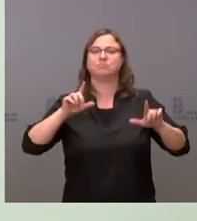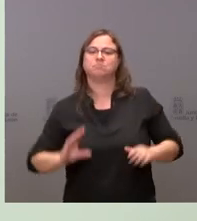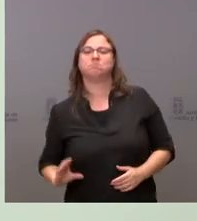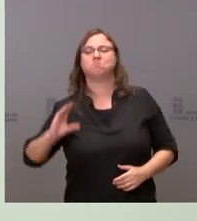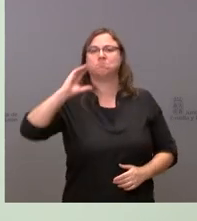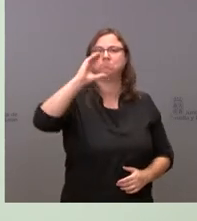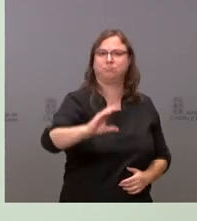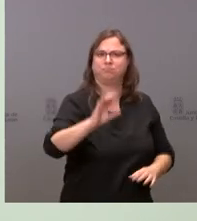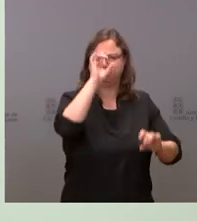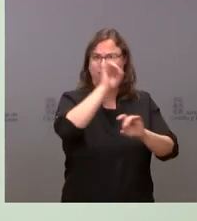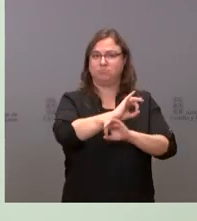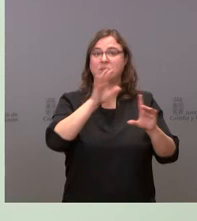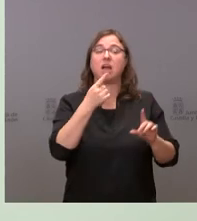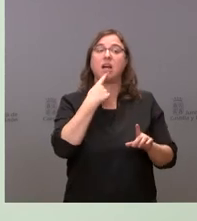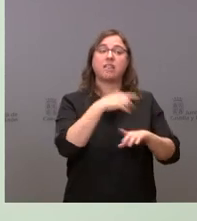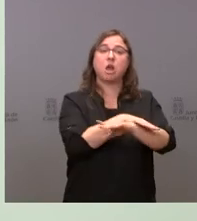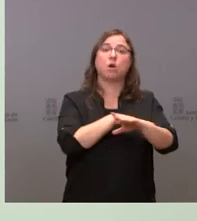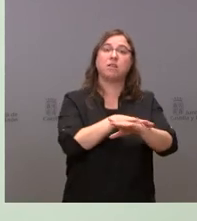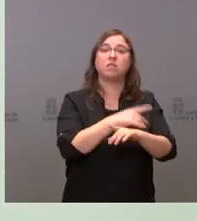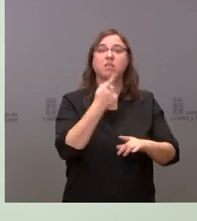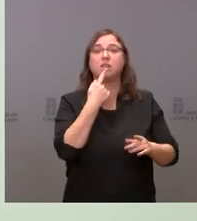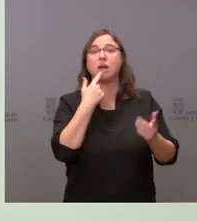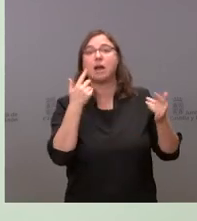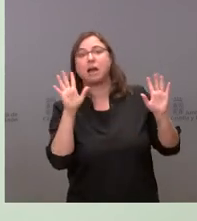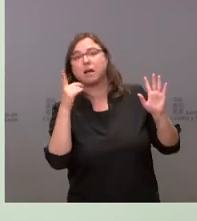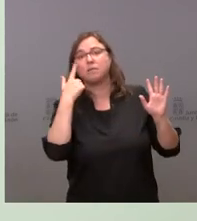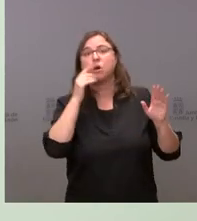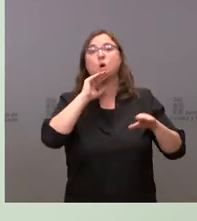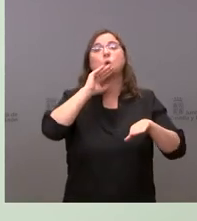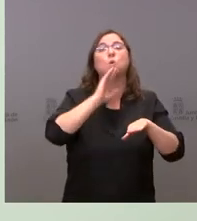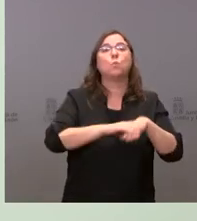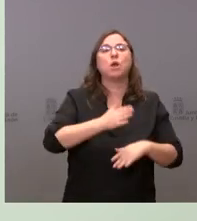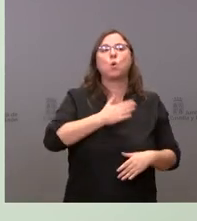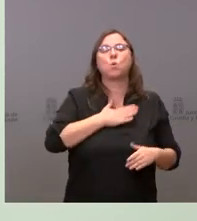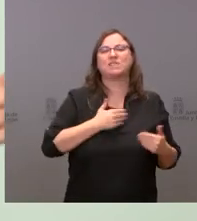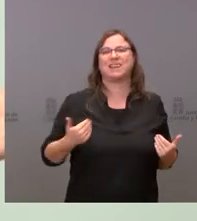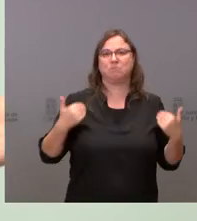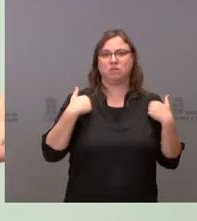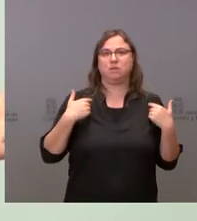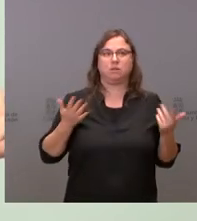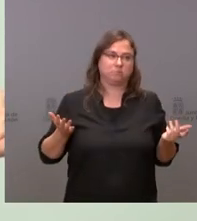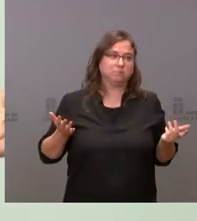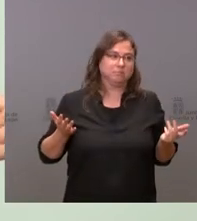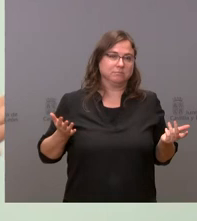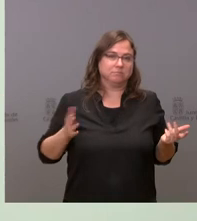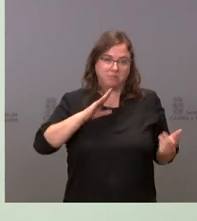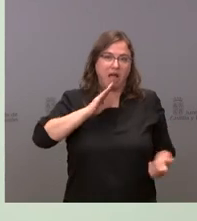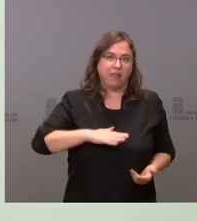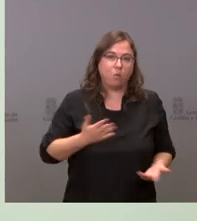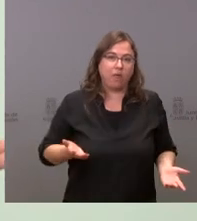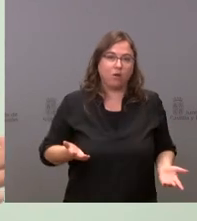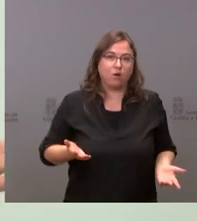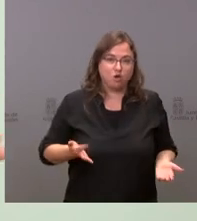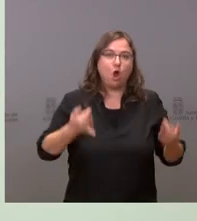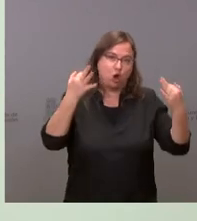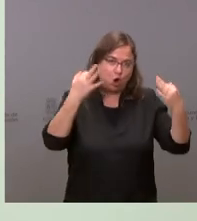decidida ha dicho bueno nosotros vamos a cumplir con nuestra responsabilidad pues nos parece adecuado porque lo